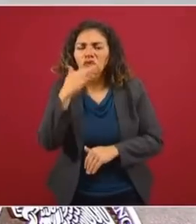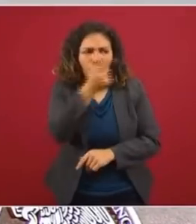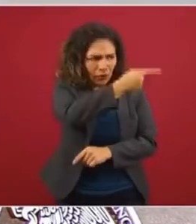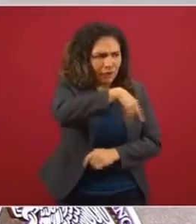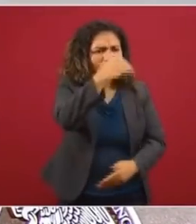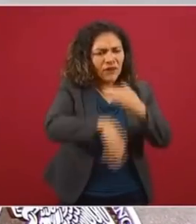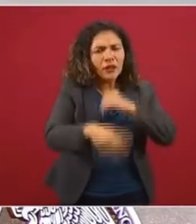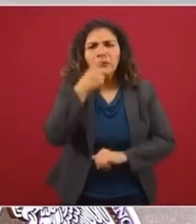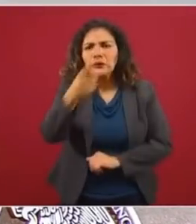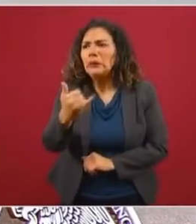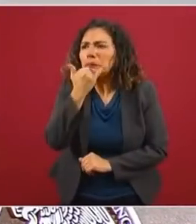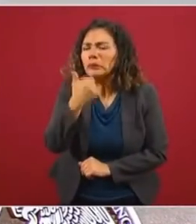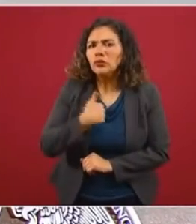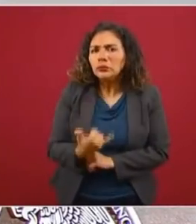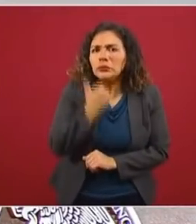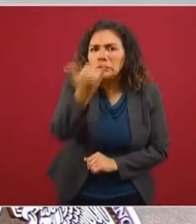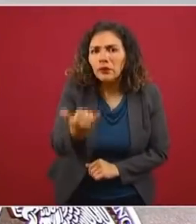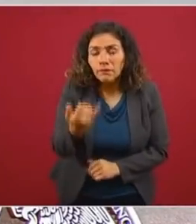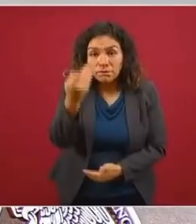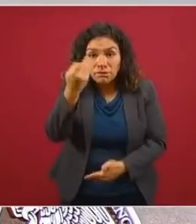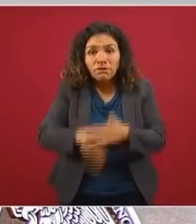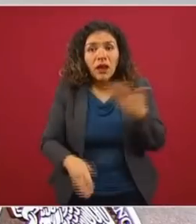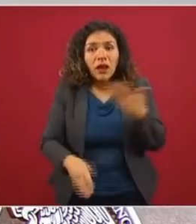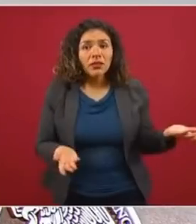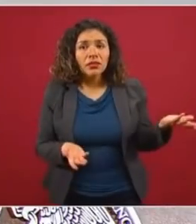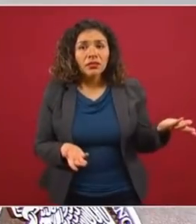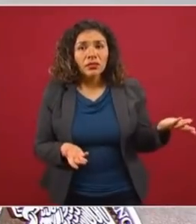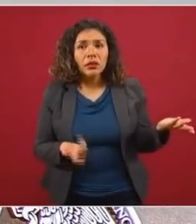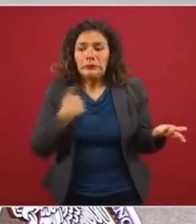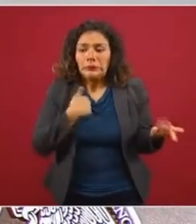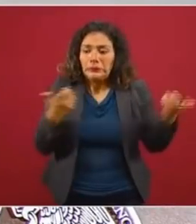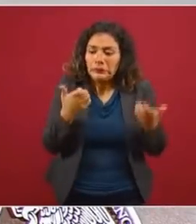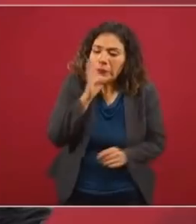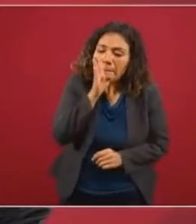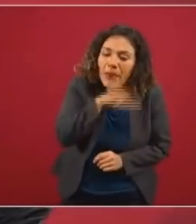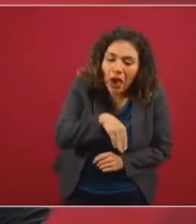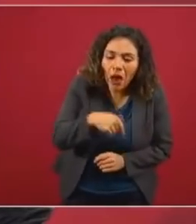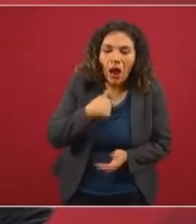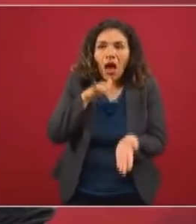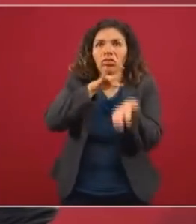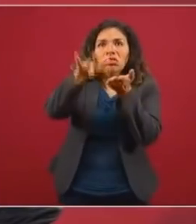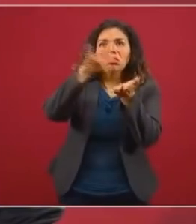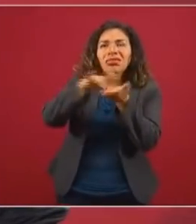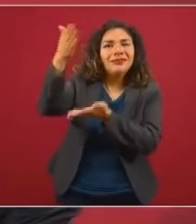equivocamos, hicimos mal en apoyar